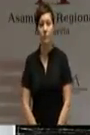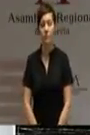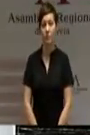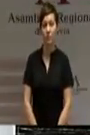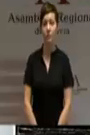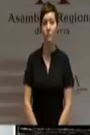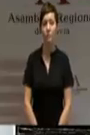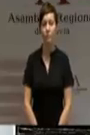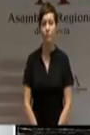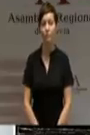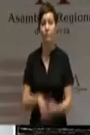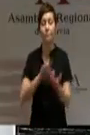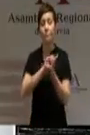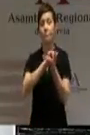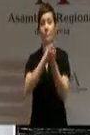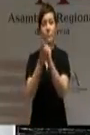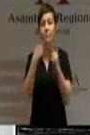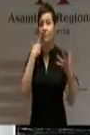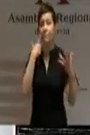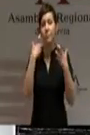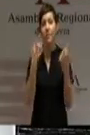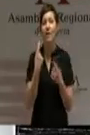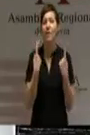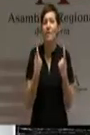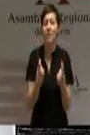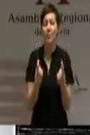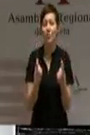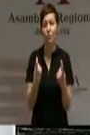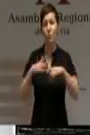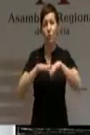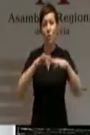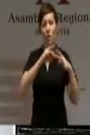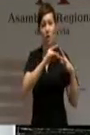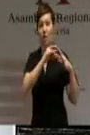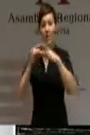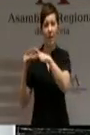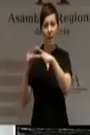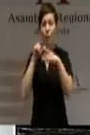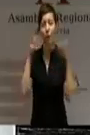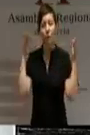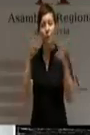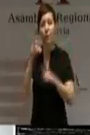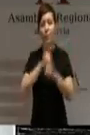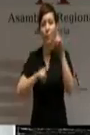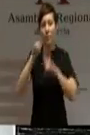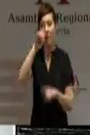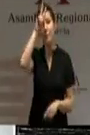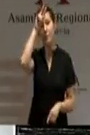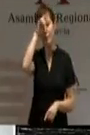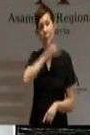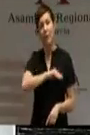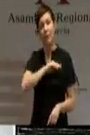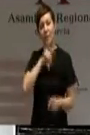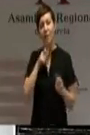Al contrario, se necesita un Gobierno con liderazgo, preocupado por resolver los problemas, que no cree problemas a los